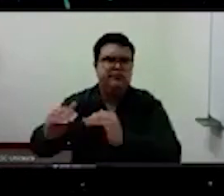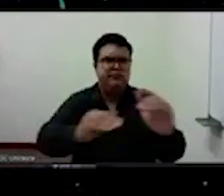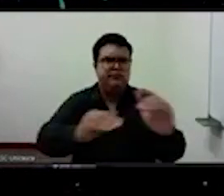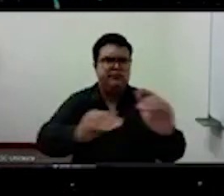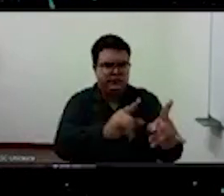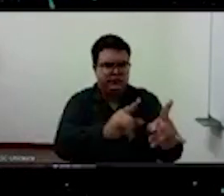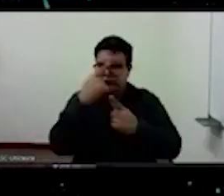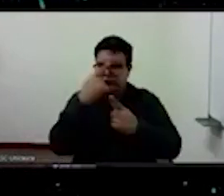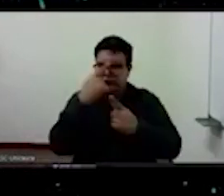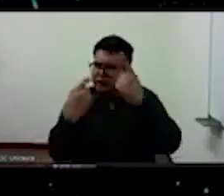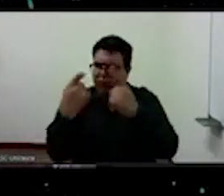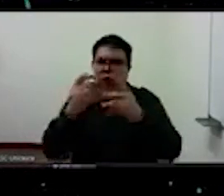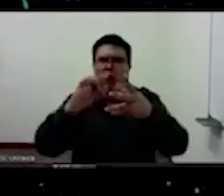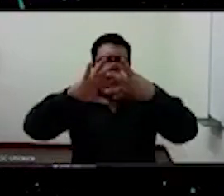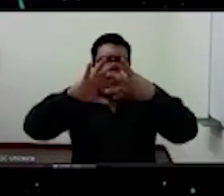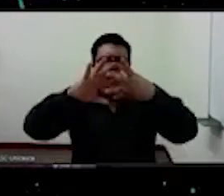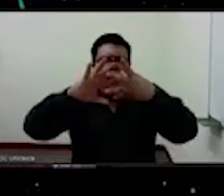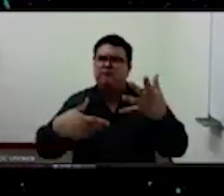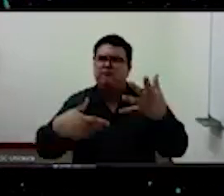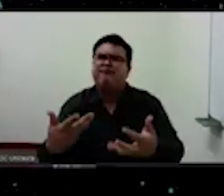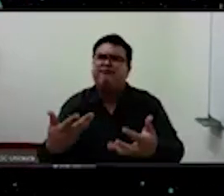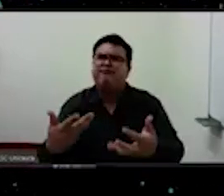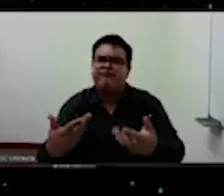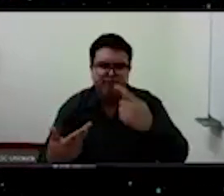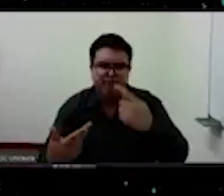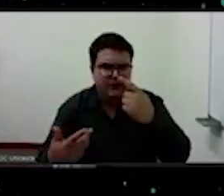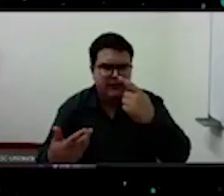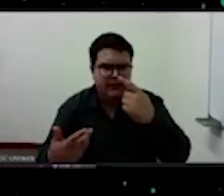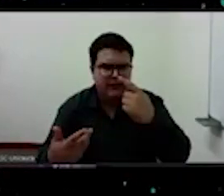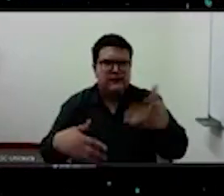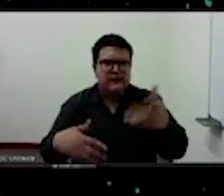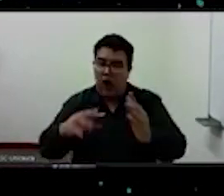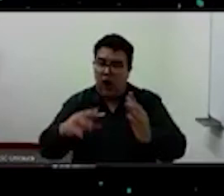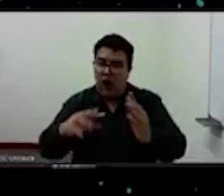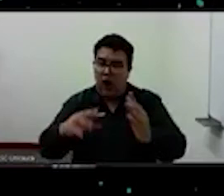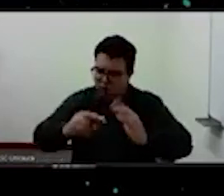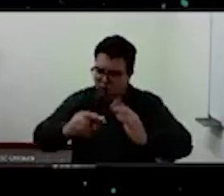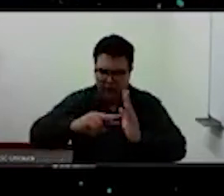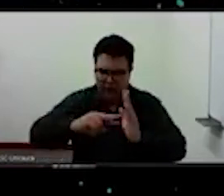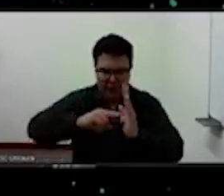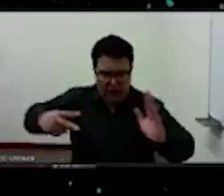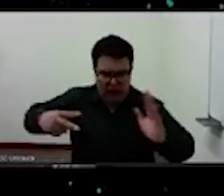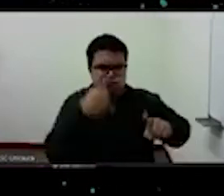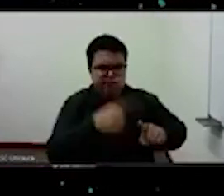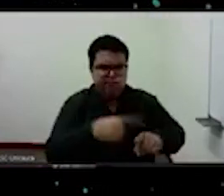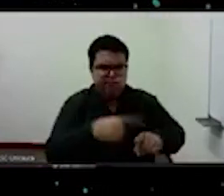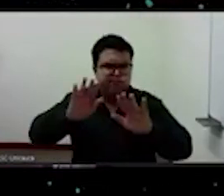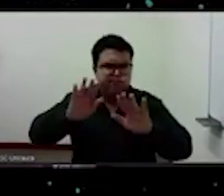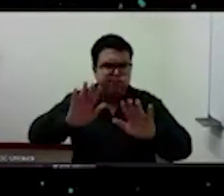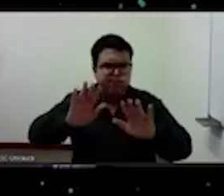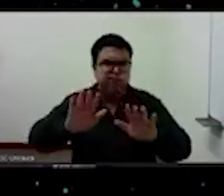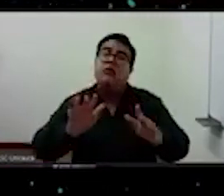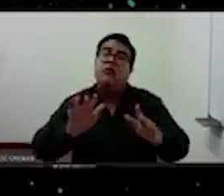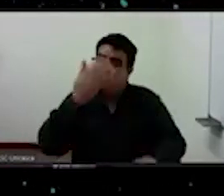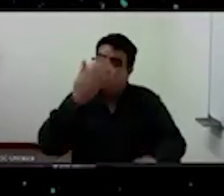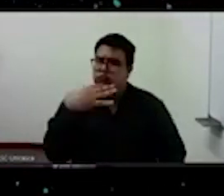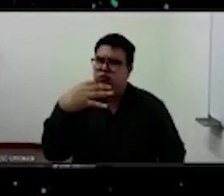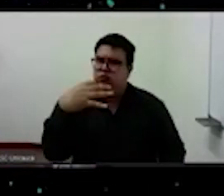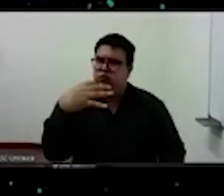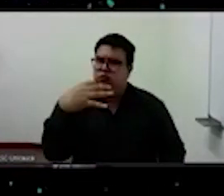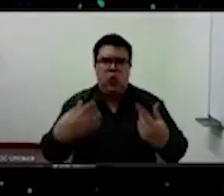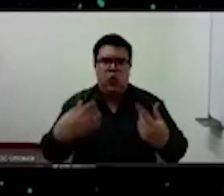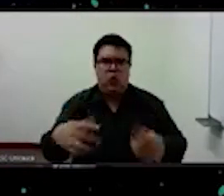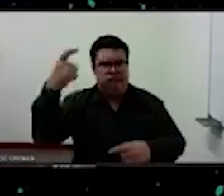cerebro y de la técnica es muy interesante yo creo